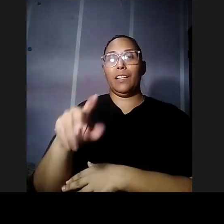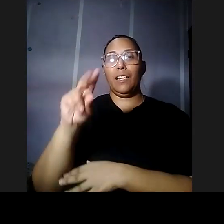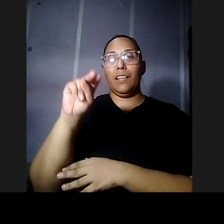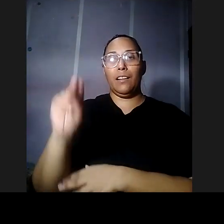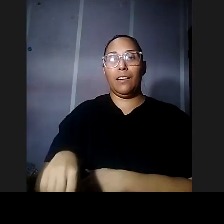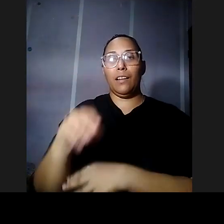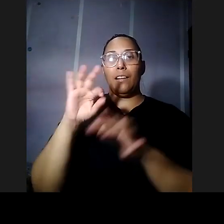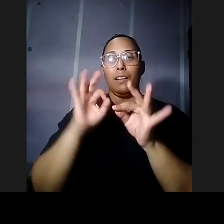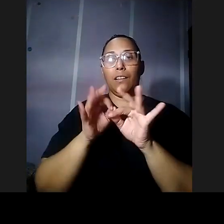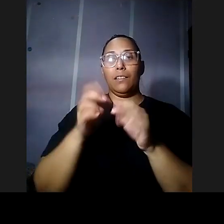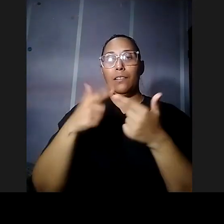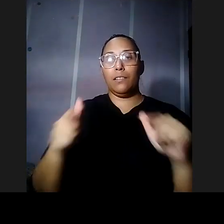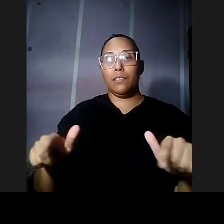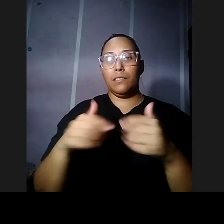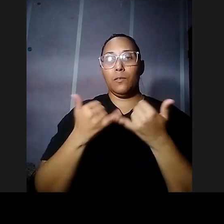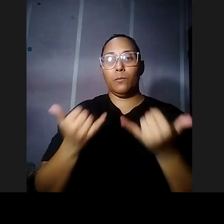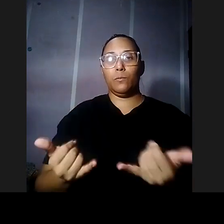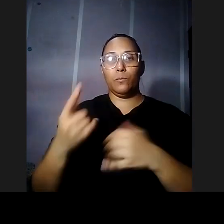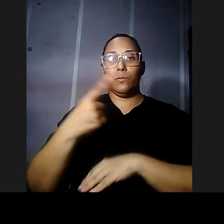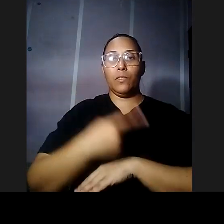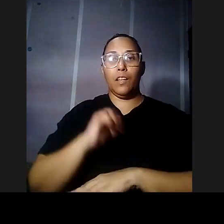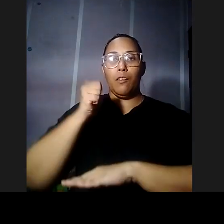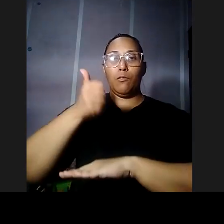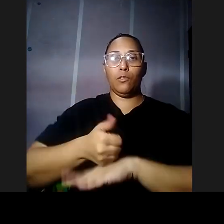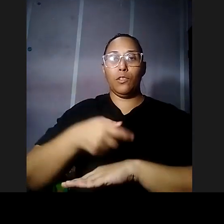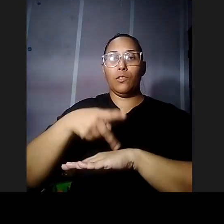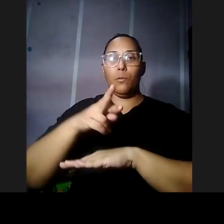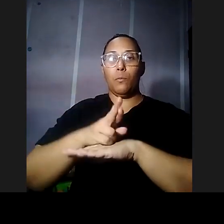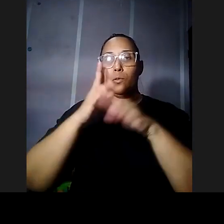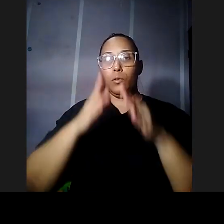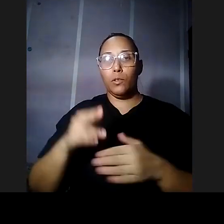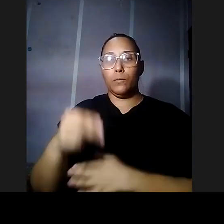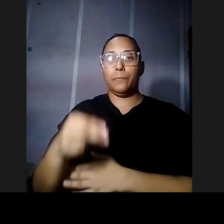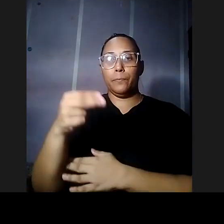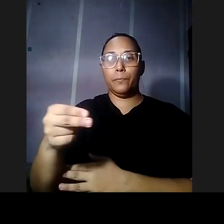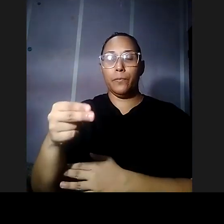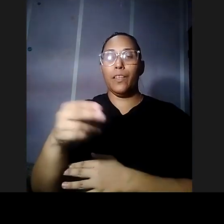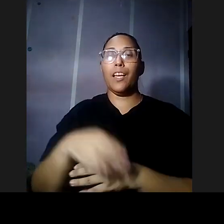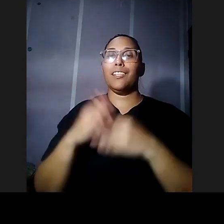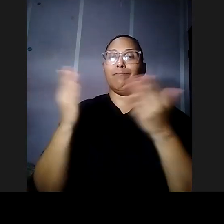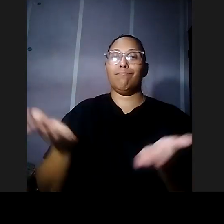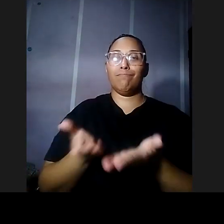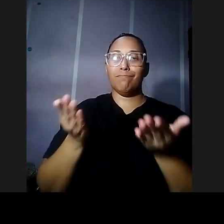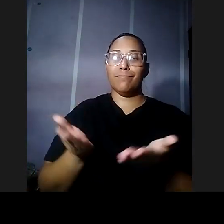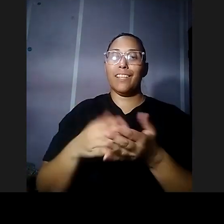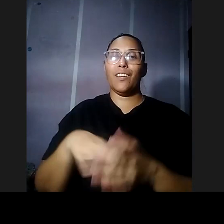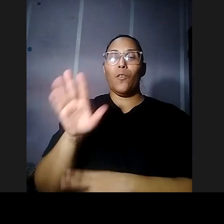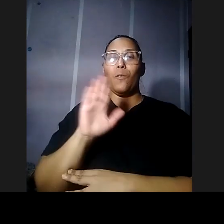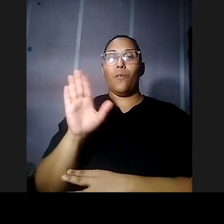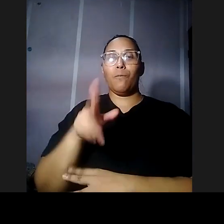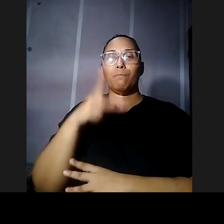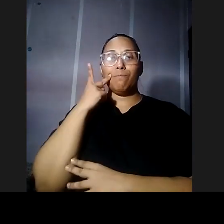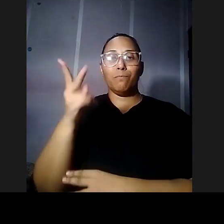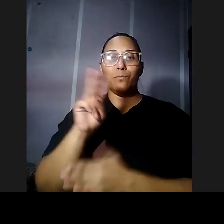intérprete de señas y a la Fundación Puerto Riqueña de las Humanidades que auspicia a todos los vemos si Dios quiere en dos